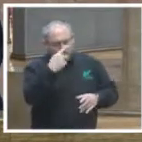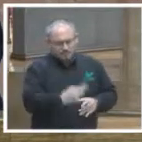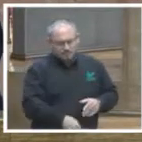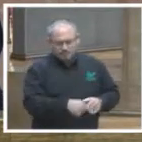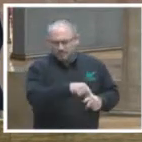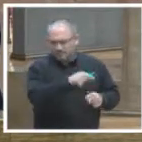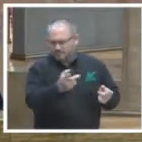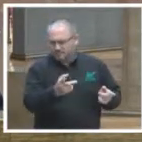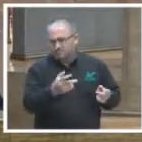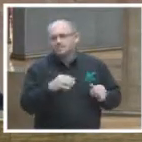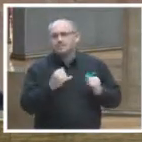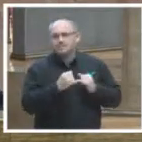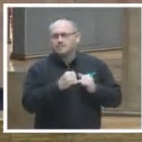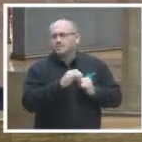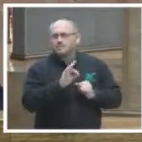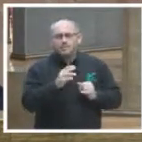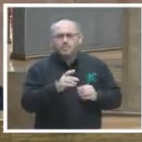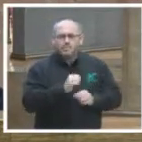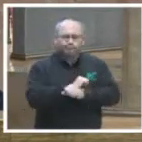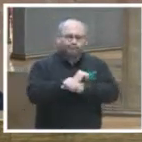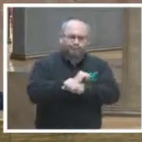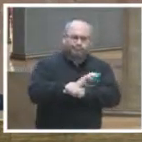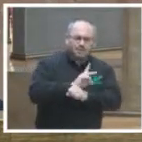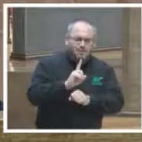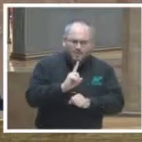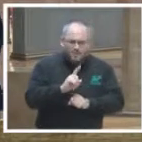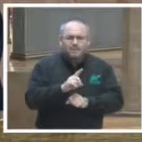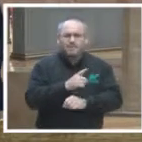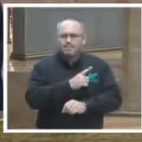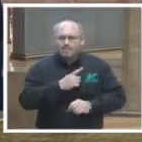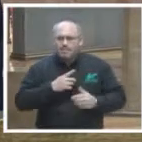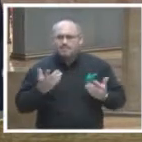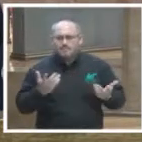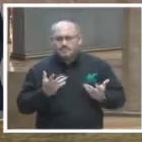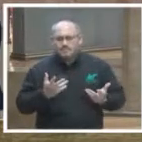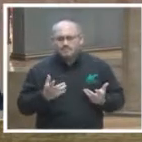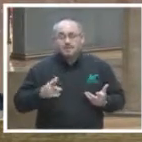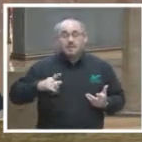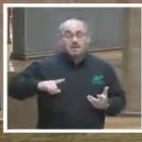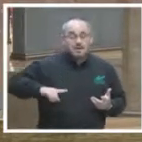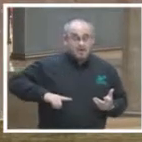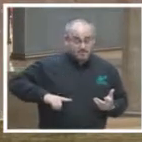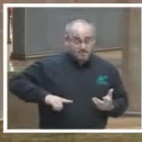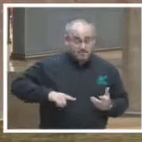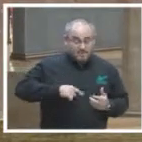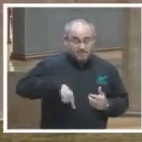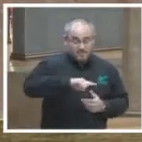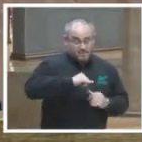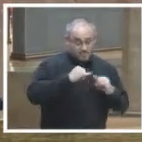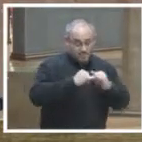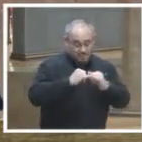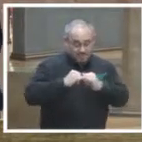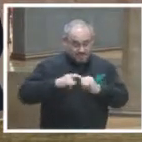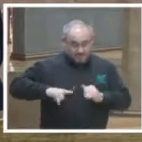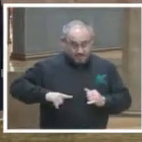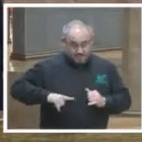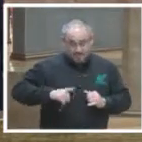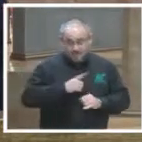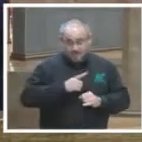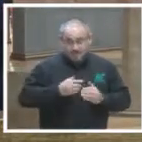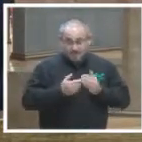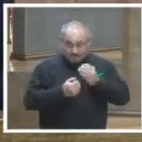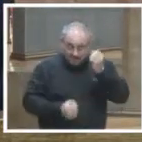públicas no pueden prescindir por ningún motivo es más los órganos de gobierno están obligados a defenderlo y protegerlo